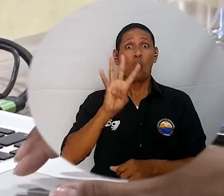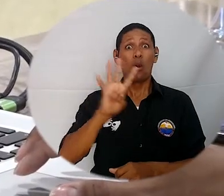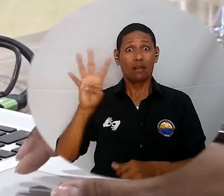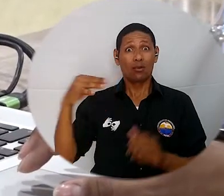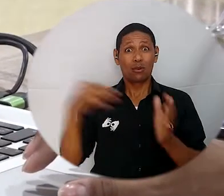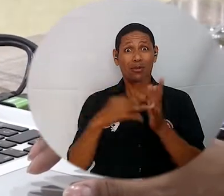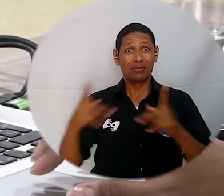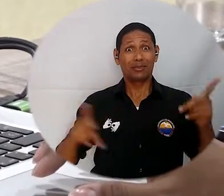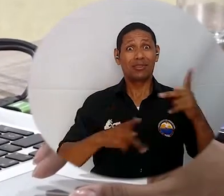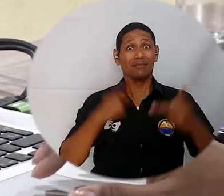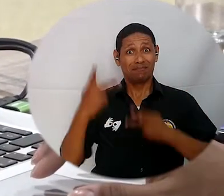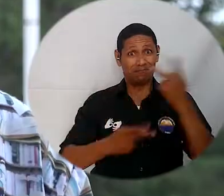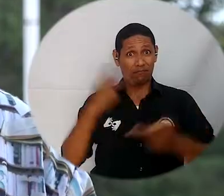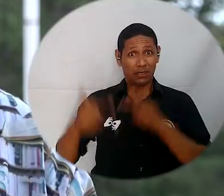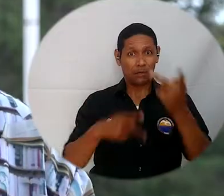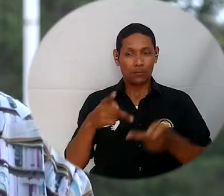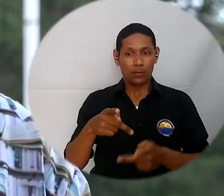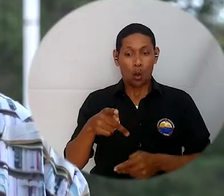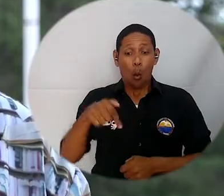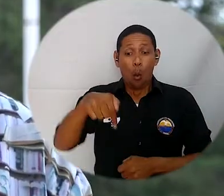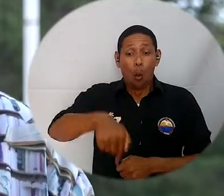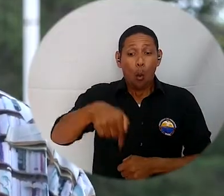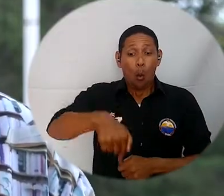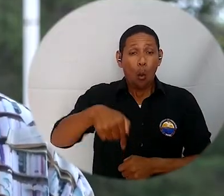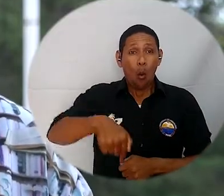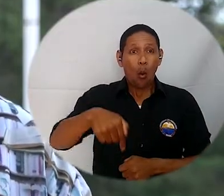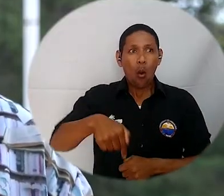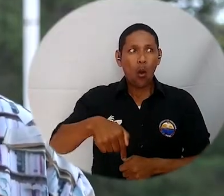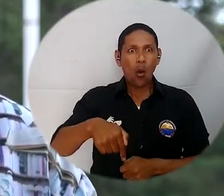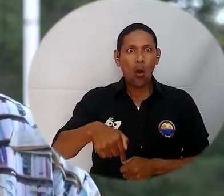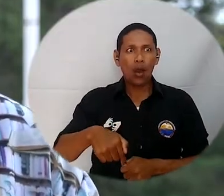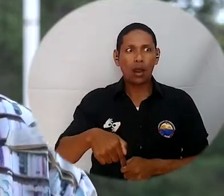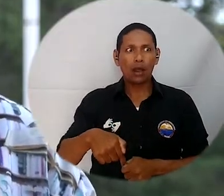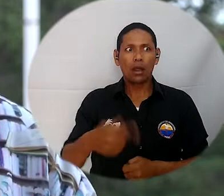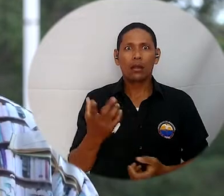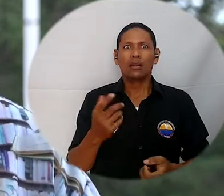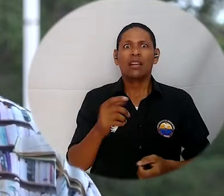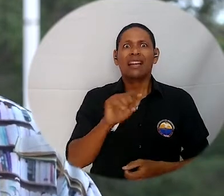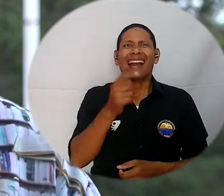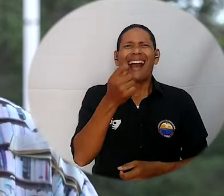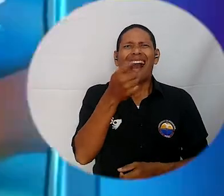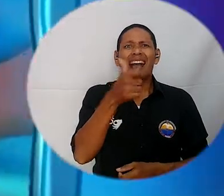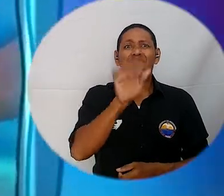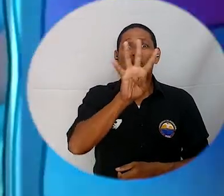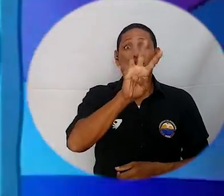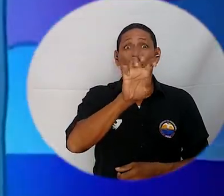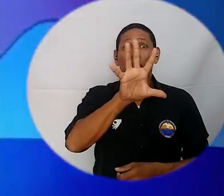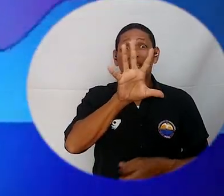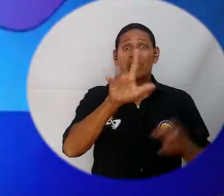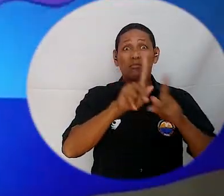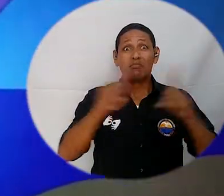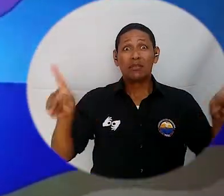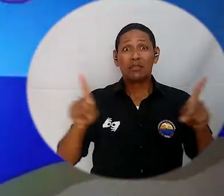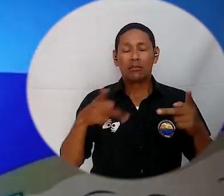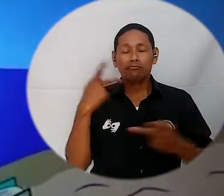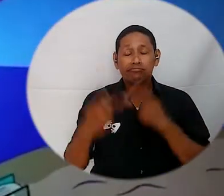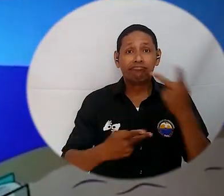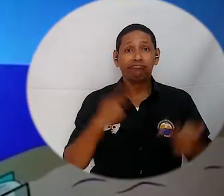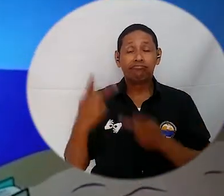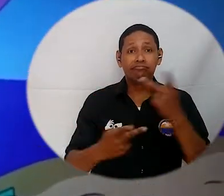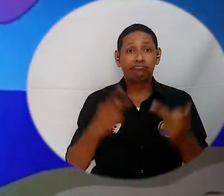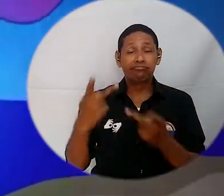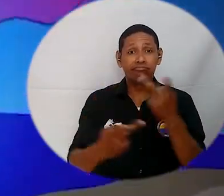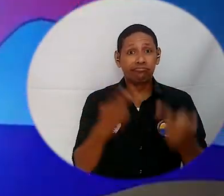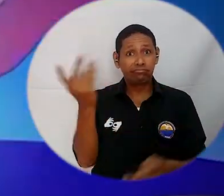orgullosos por todo lo que está pasando. El año pasado físicamente tuvimos 44 mil visitantes. A hoy, a corte, de